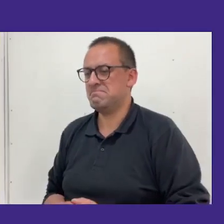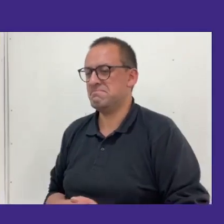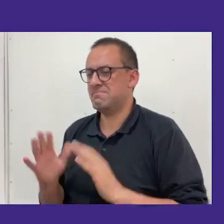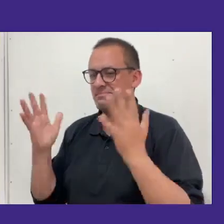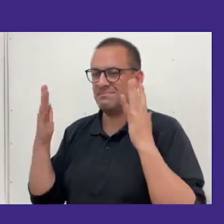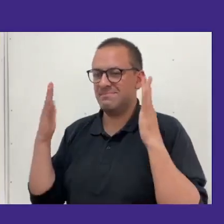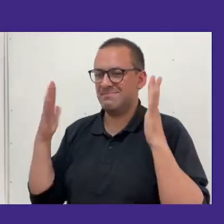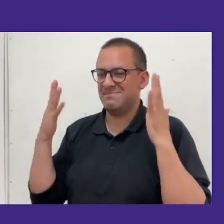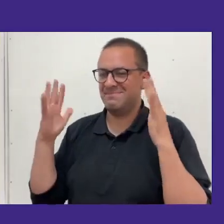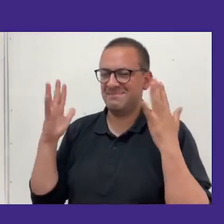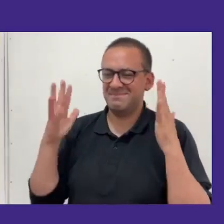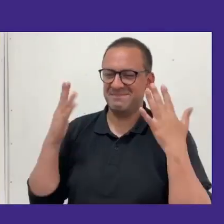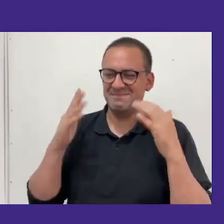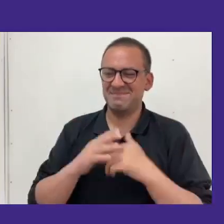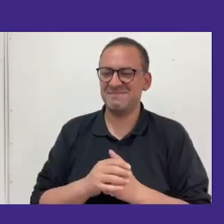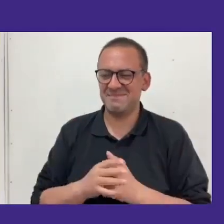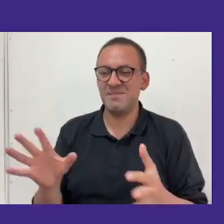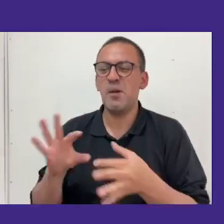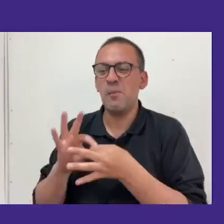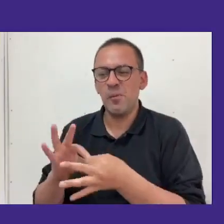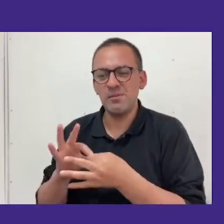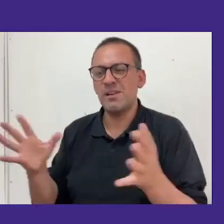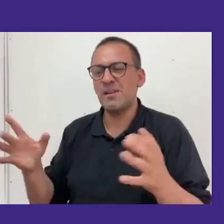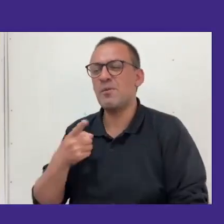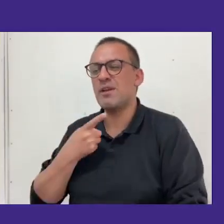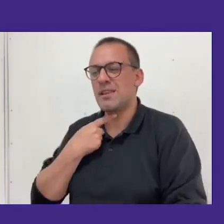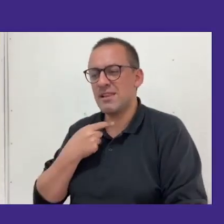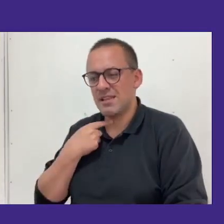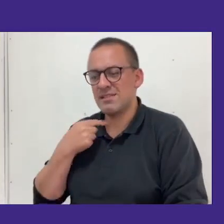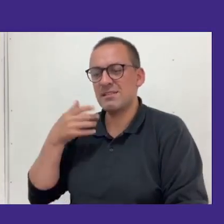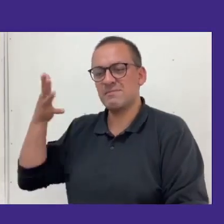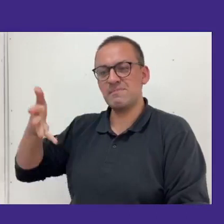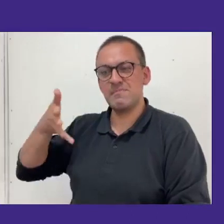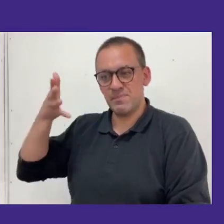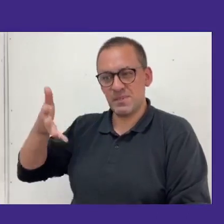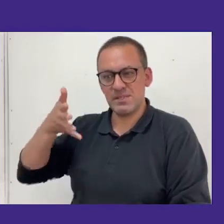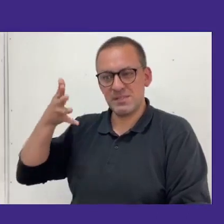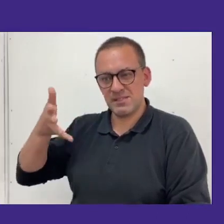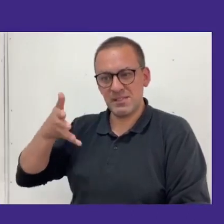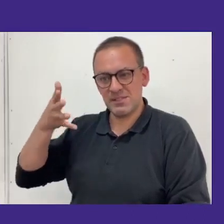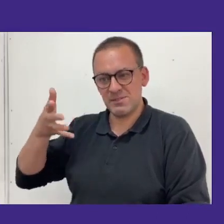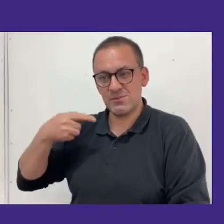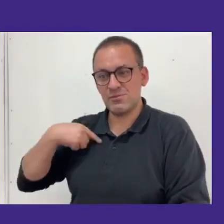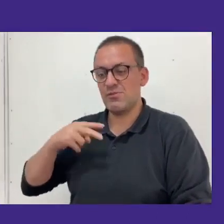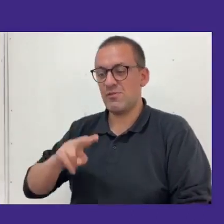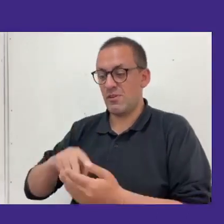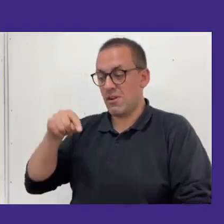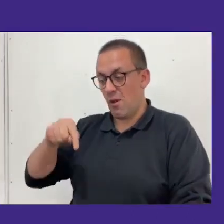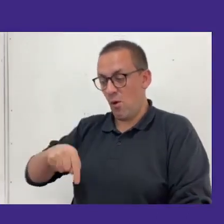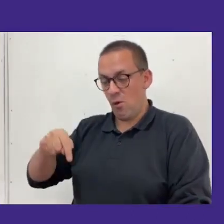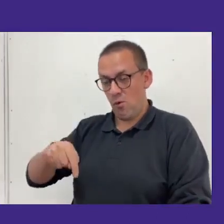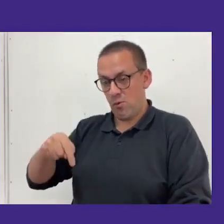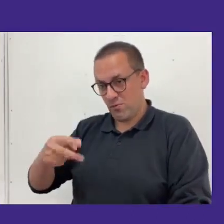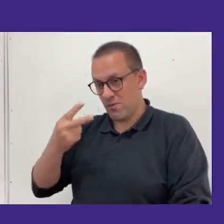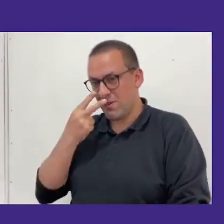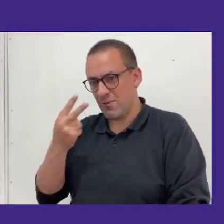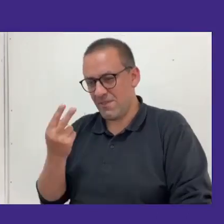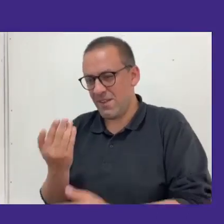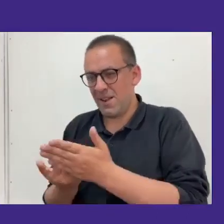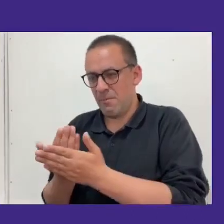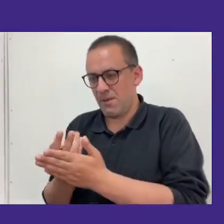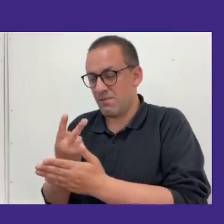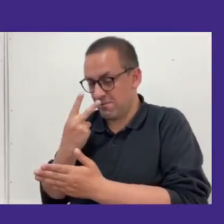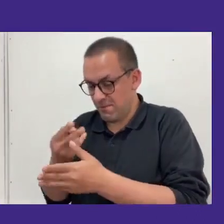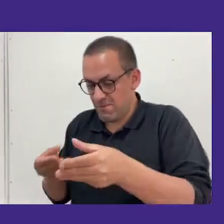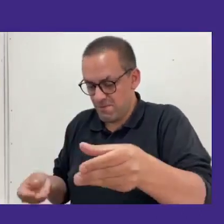muchas gracias María José muy interesante la presentación yo hoy día tuve la oportunidad de ver el prototipo